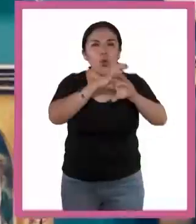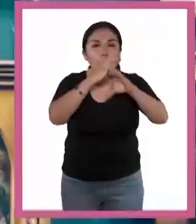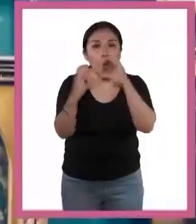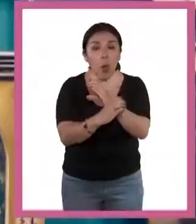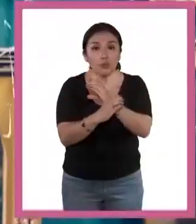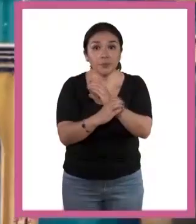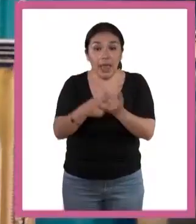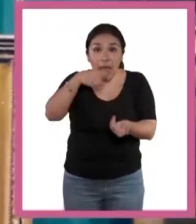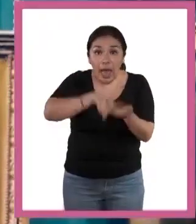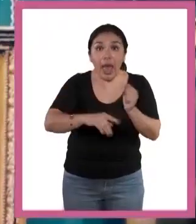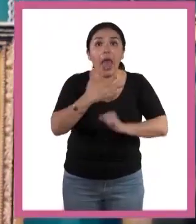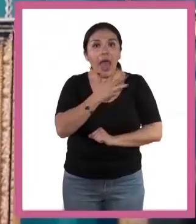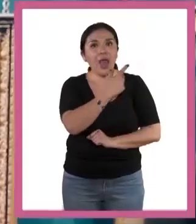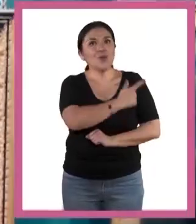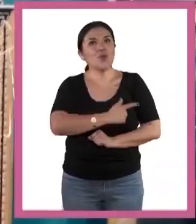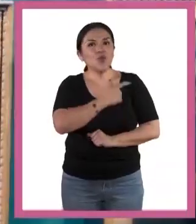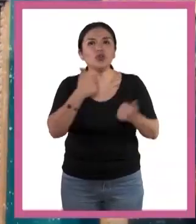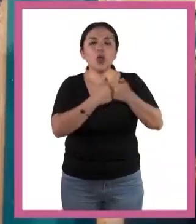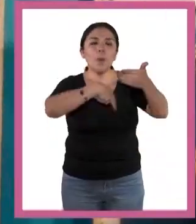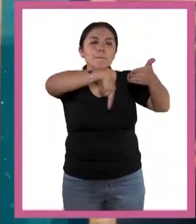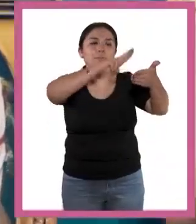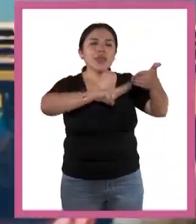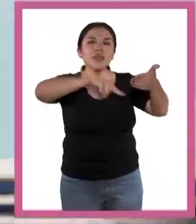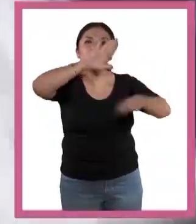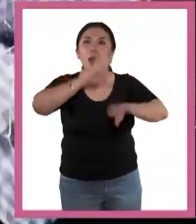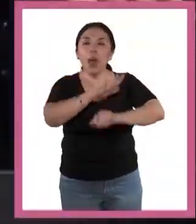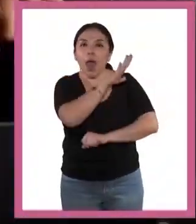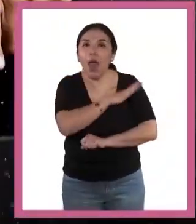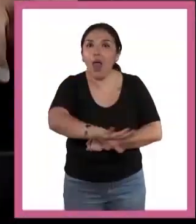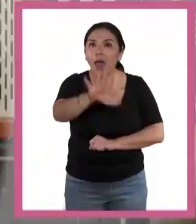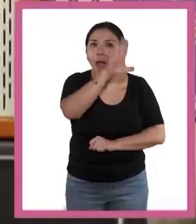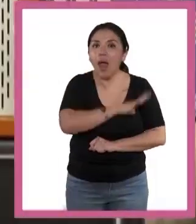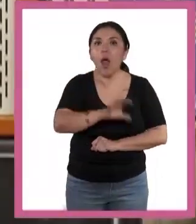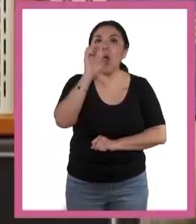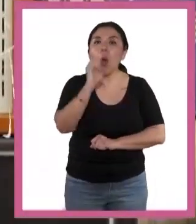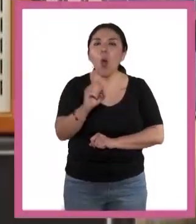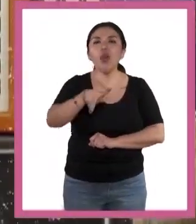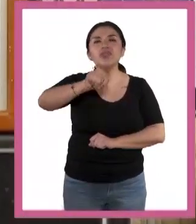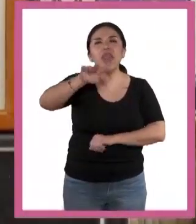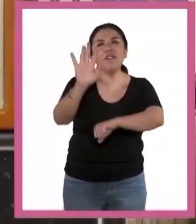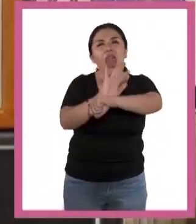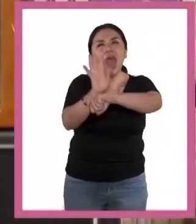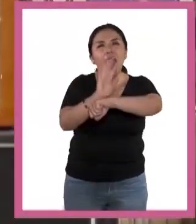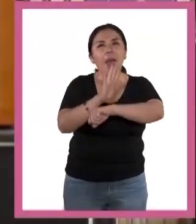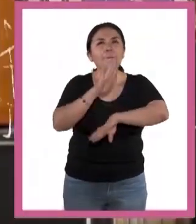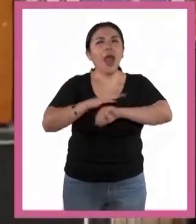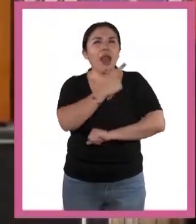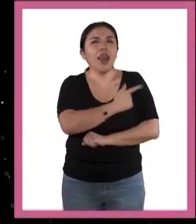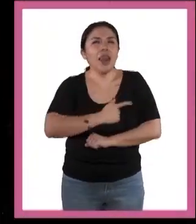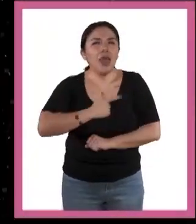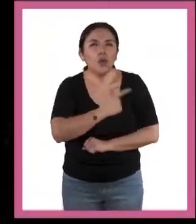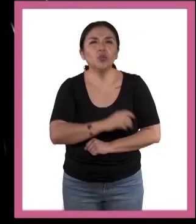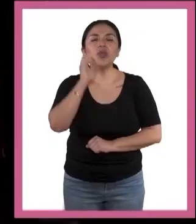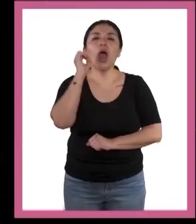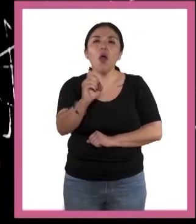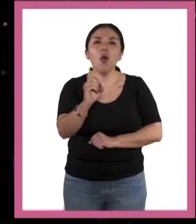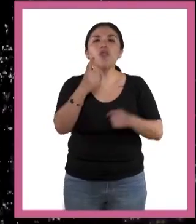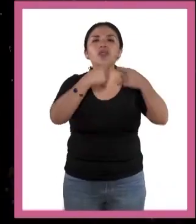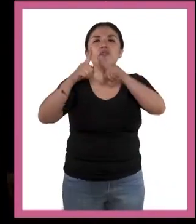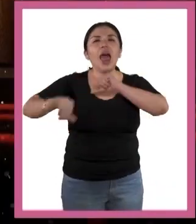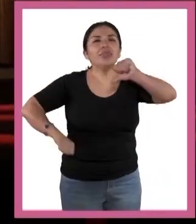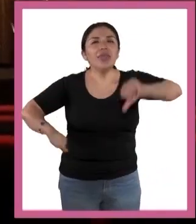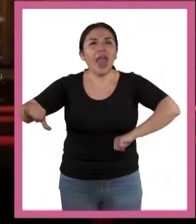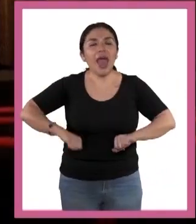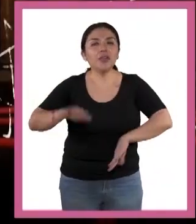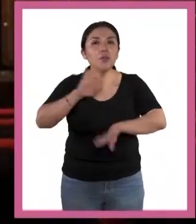Encontramos placer en las pinturas asombrosas, en las series de televisión que nos emocionan o las obras de